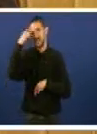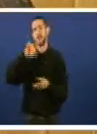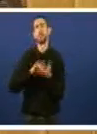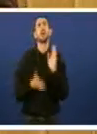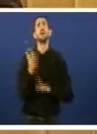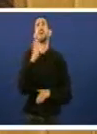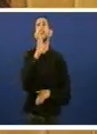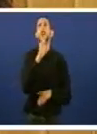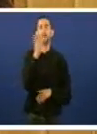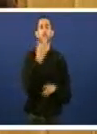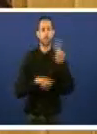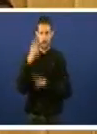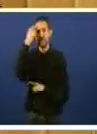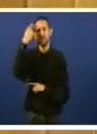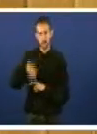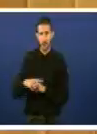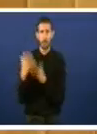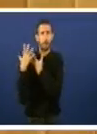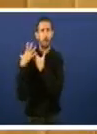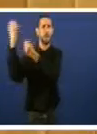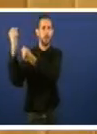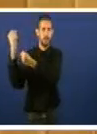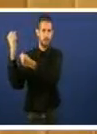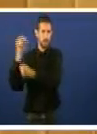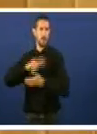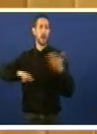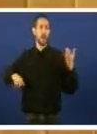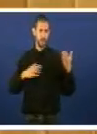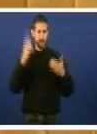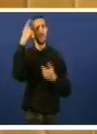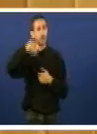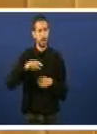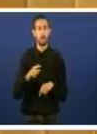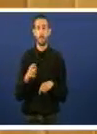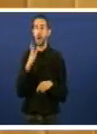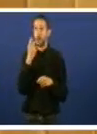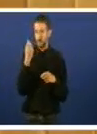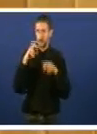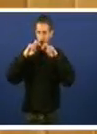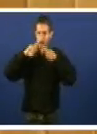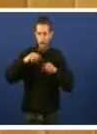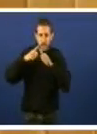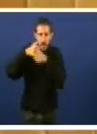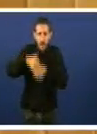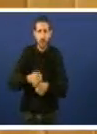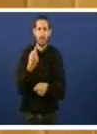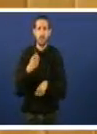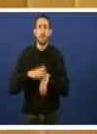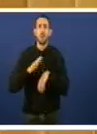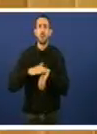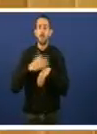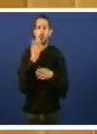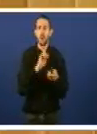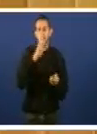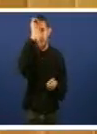Claro que sabían o que iba a acontecer uns e outros. E agora hai que investigar, claro que hai que investigar. Hai que investigar o porqué das mudanzas de